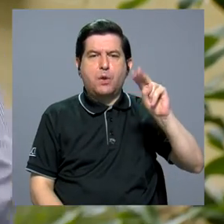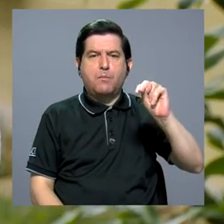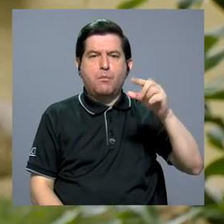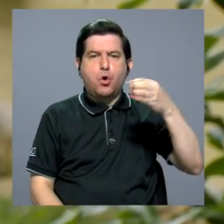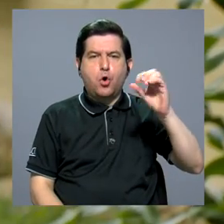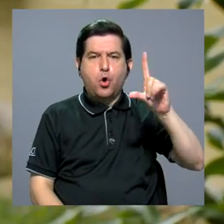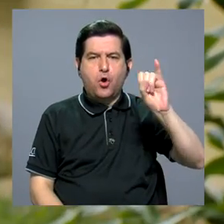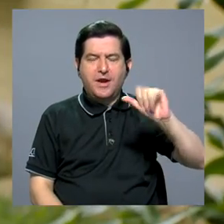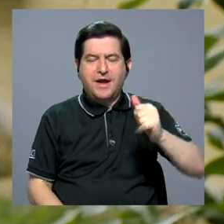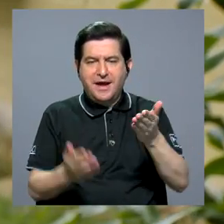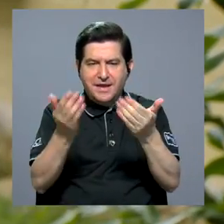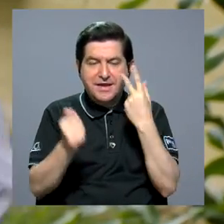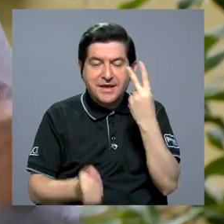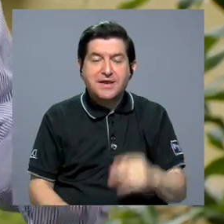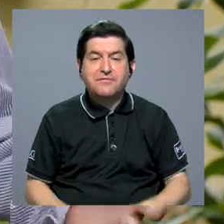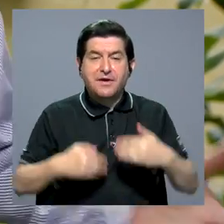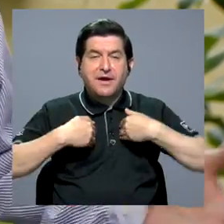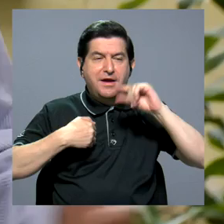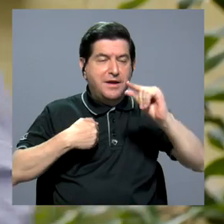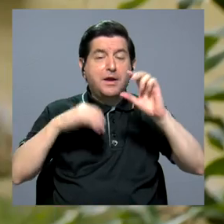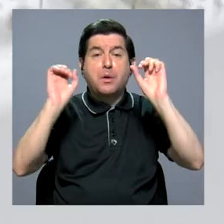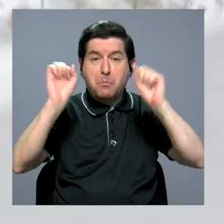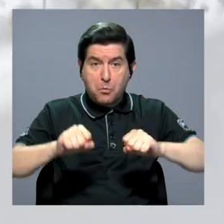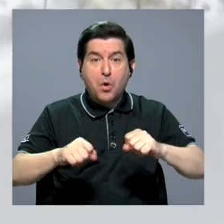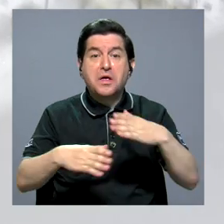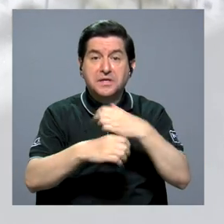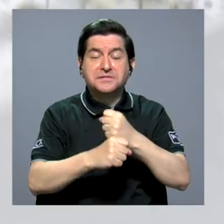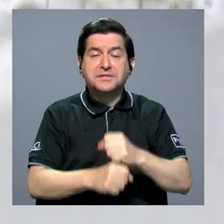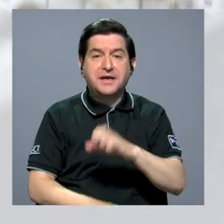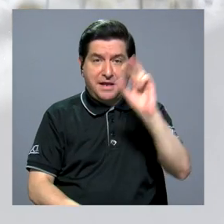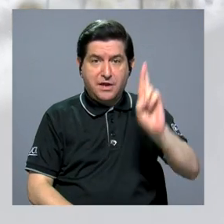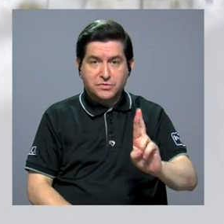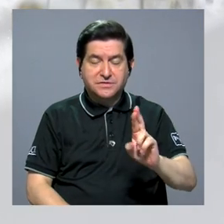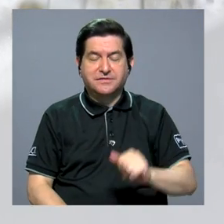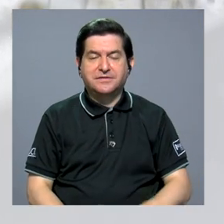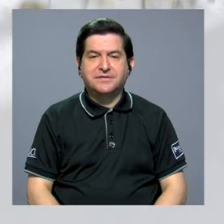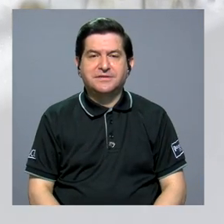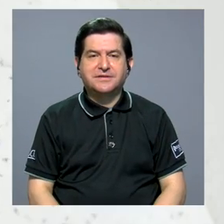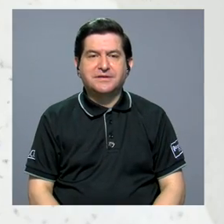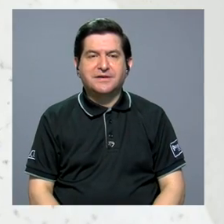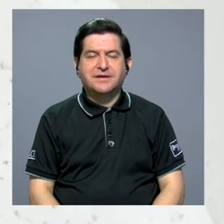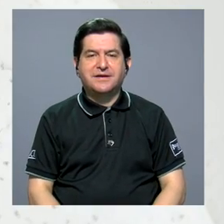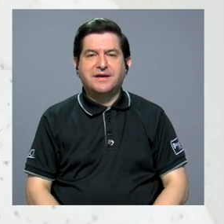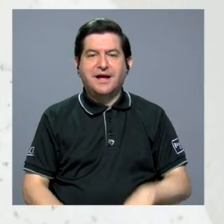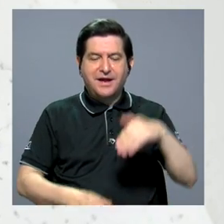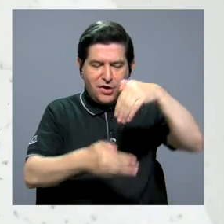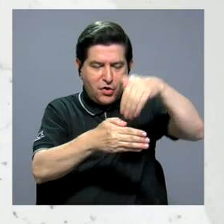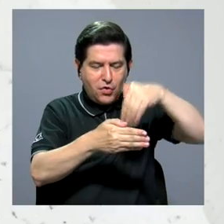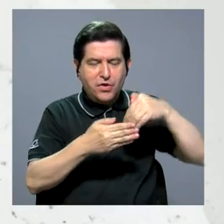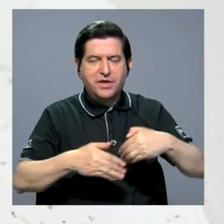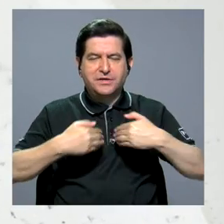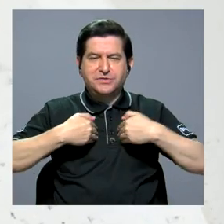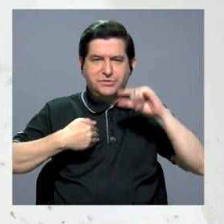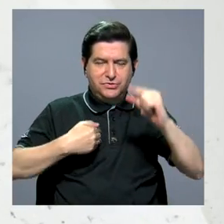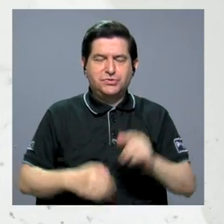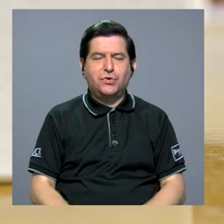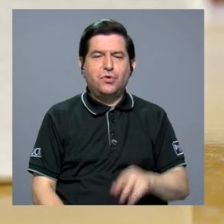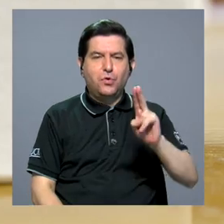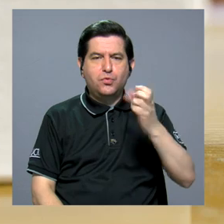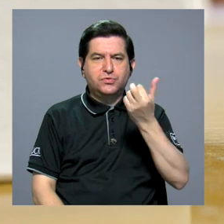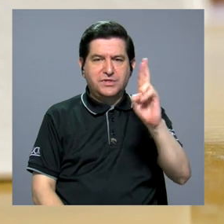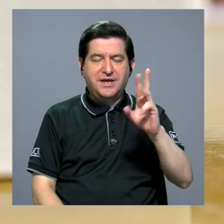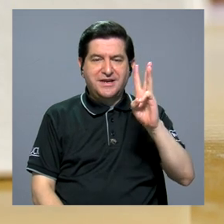ver insectos de Costa Rica, pues puede hacerlo. La colección de insectos de la Universidad de Costa Rica tiene 60